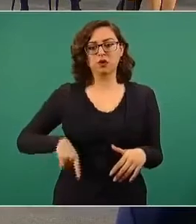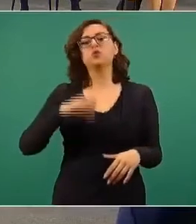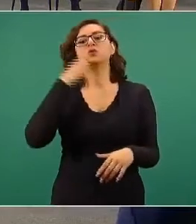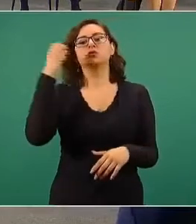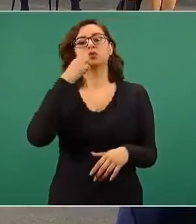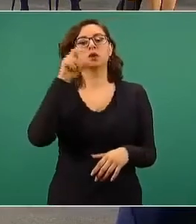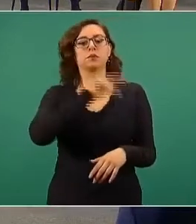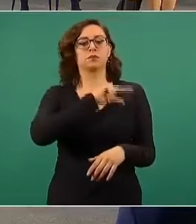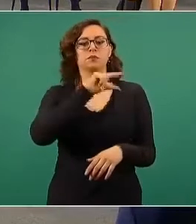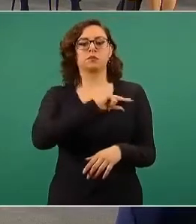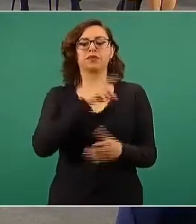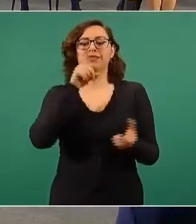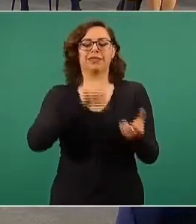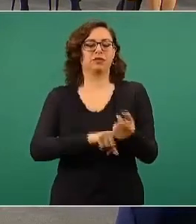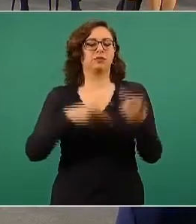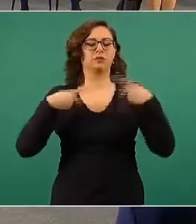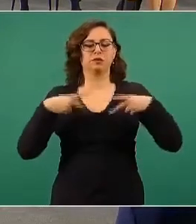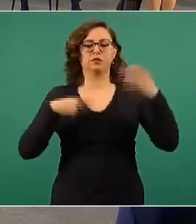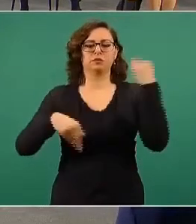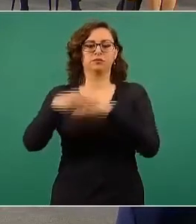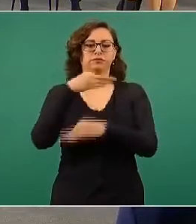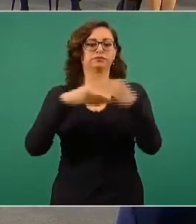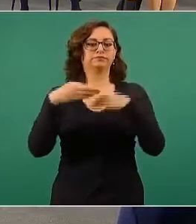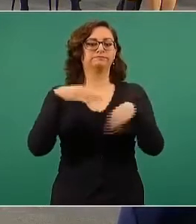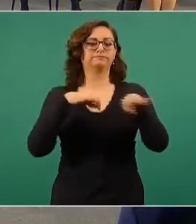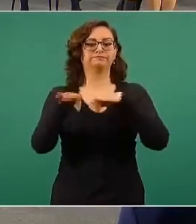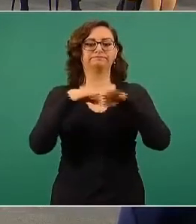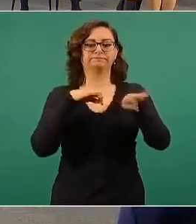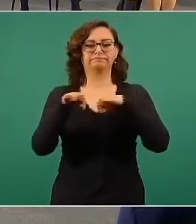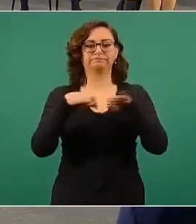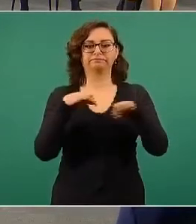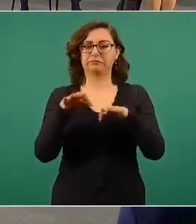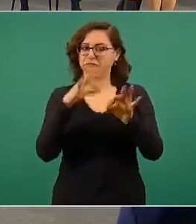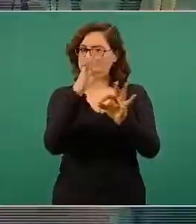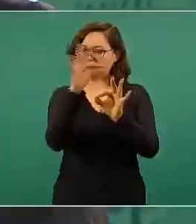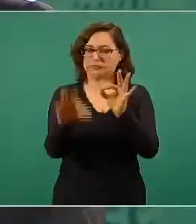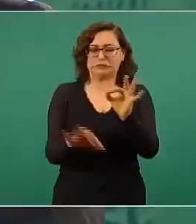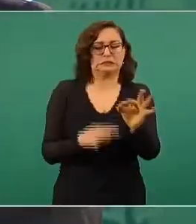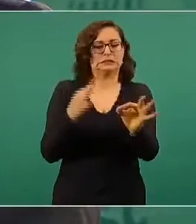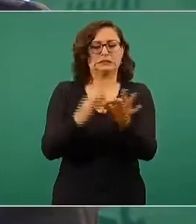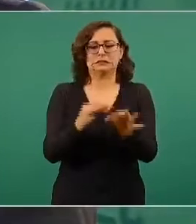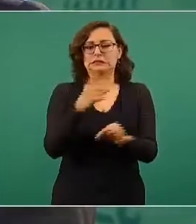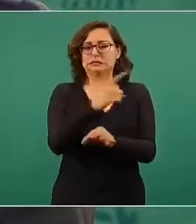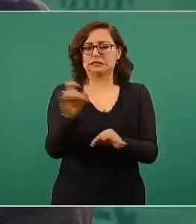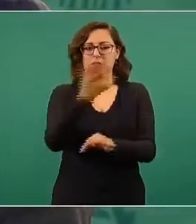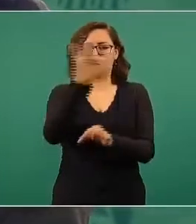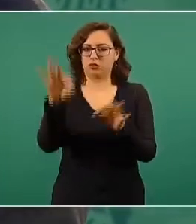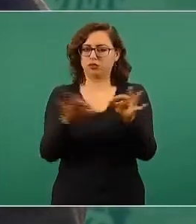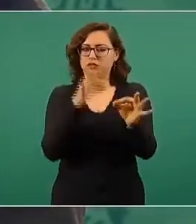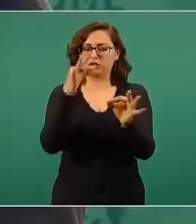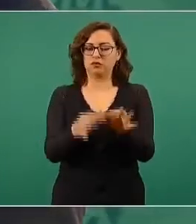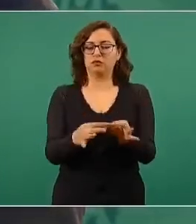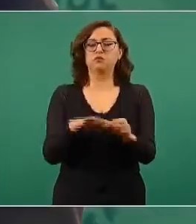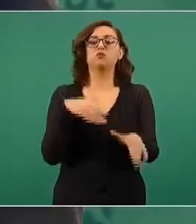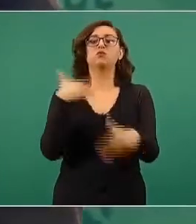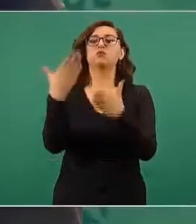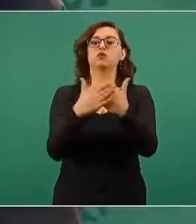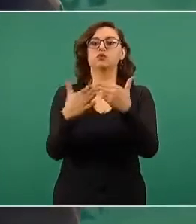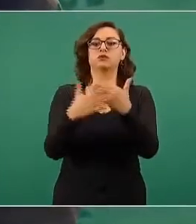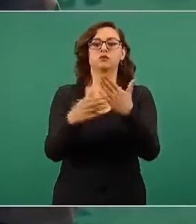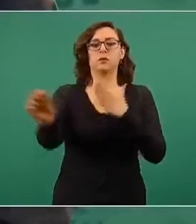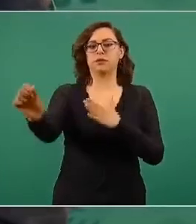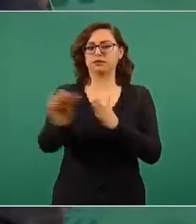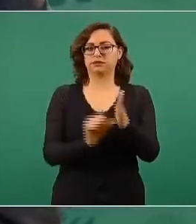privadas, a todos los trabajadores de la educación, a mediados del mes próximo, todos,